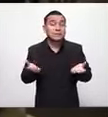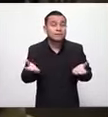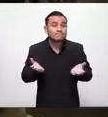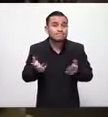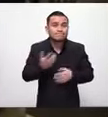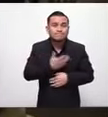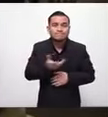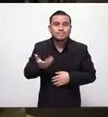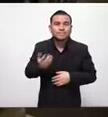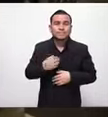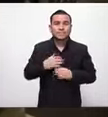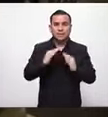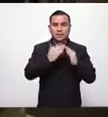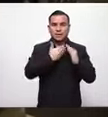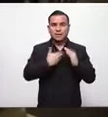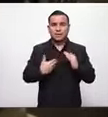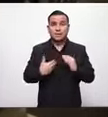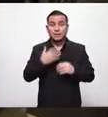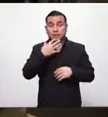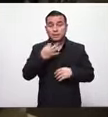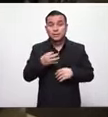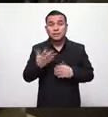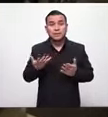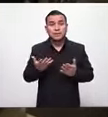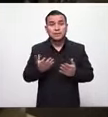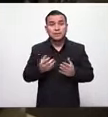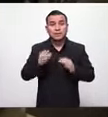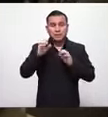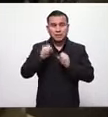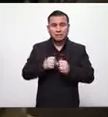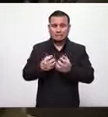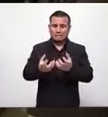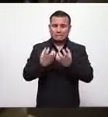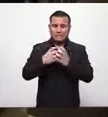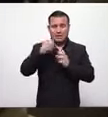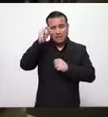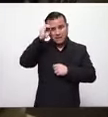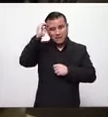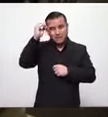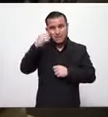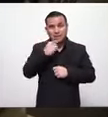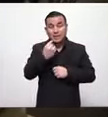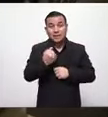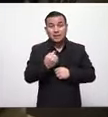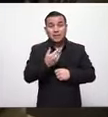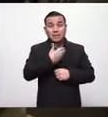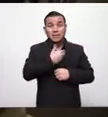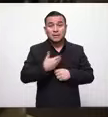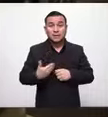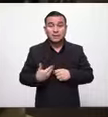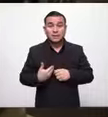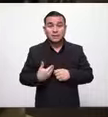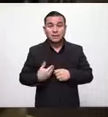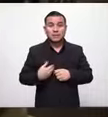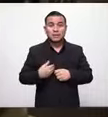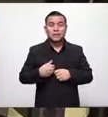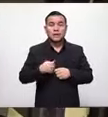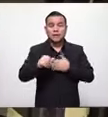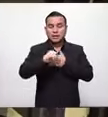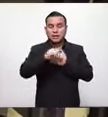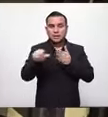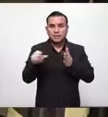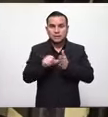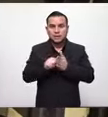palabras desde casa presidencial puede decir mil palabras el señor presidente de la asamblea legislativa